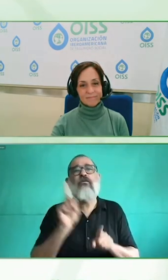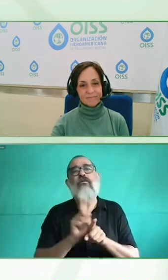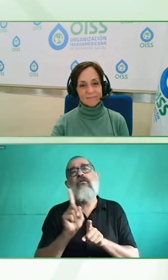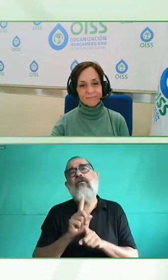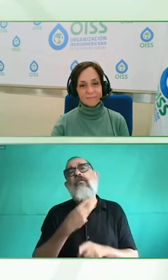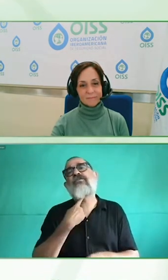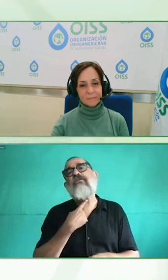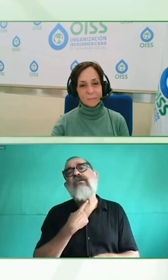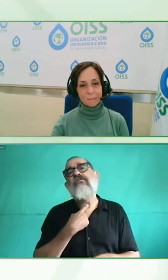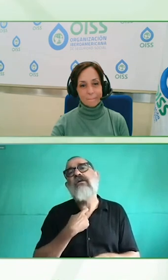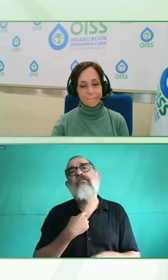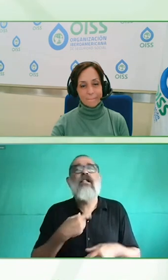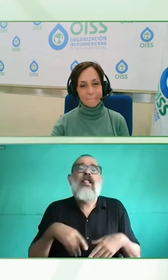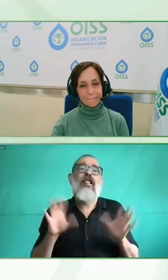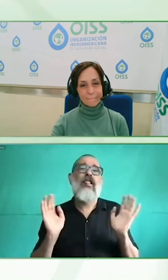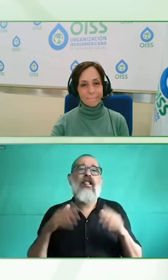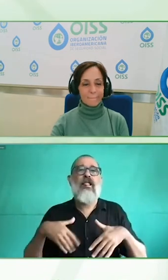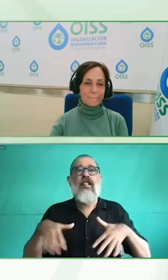que sean dos minutos